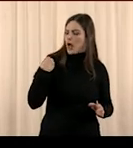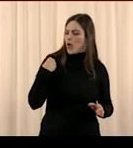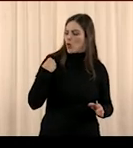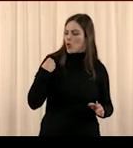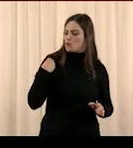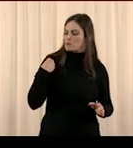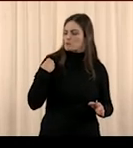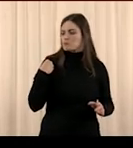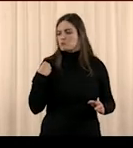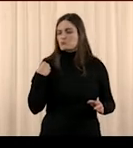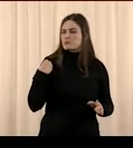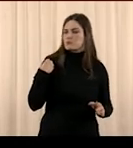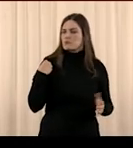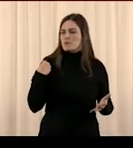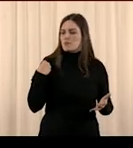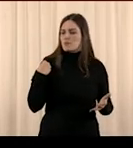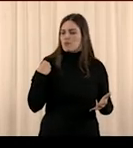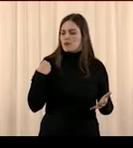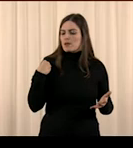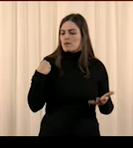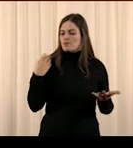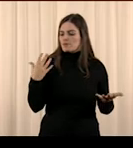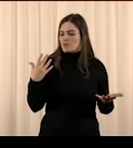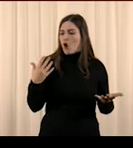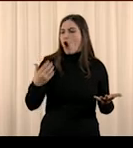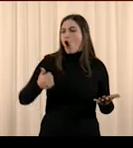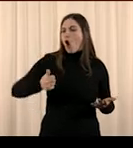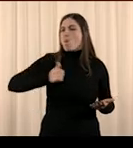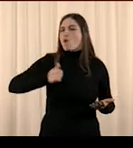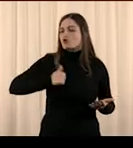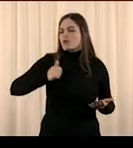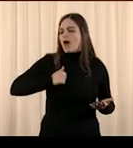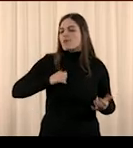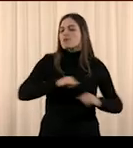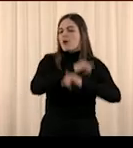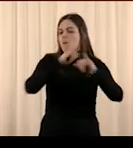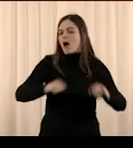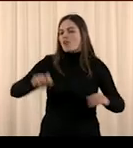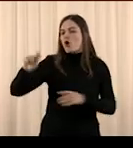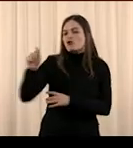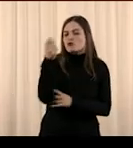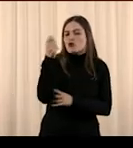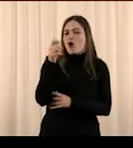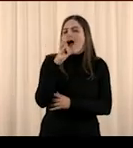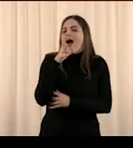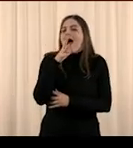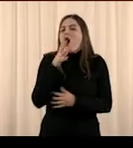llegara en esta vida?